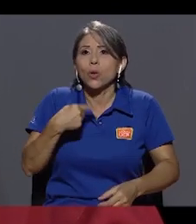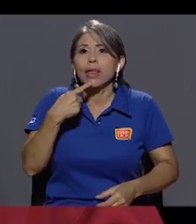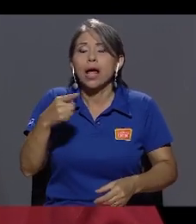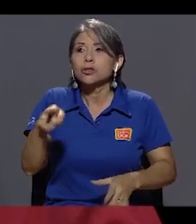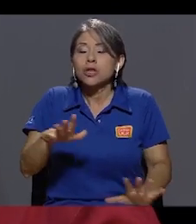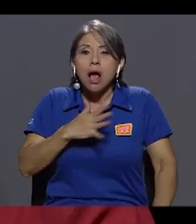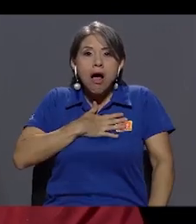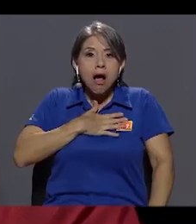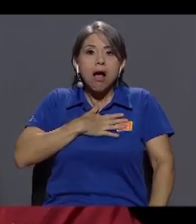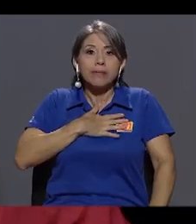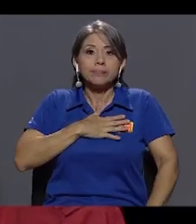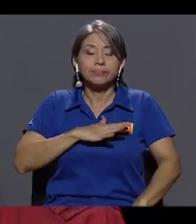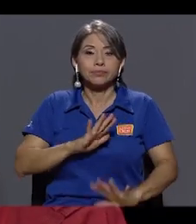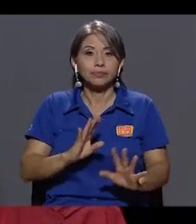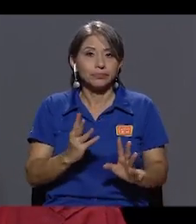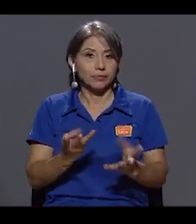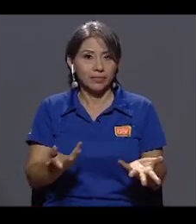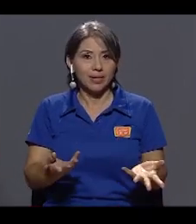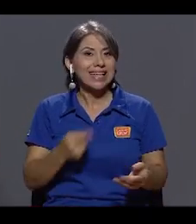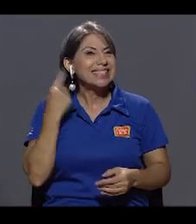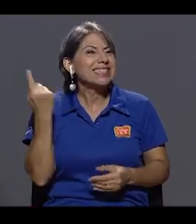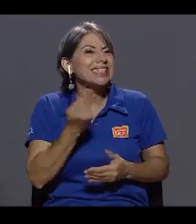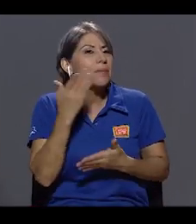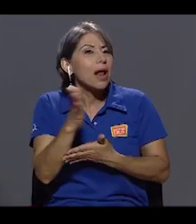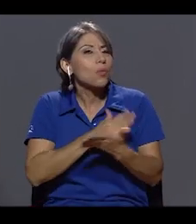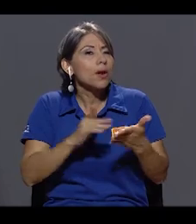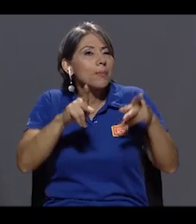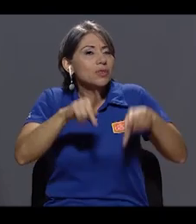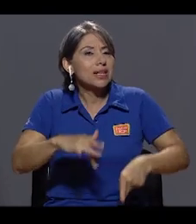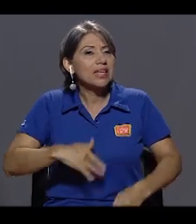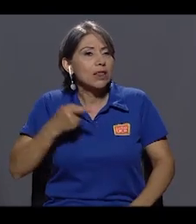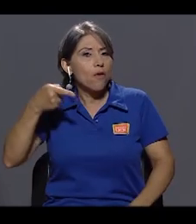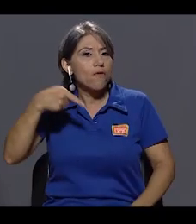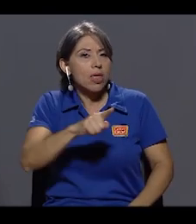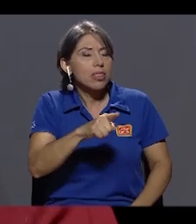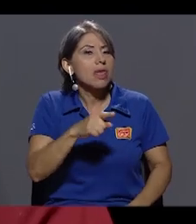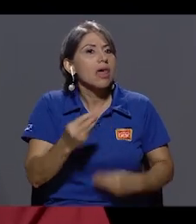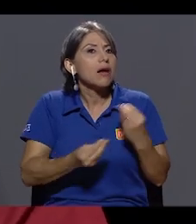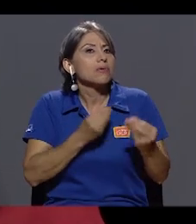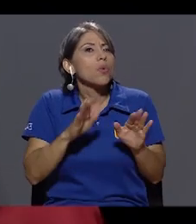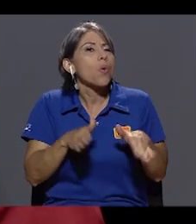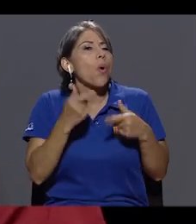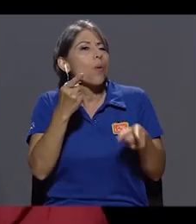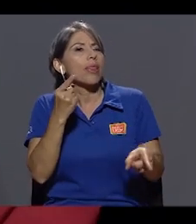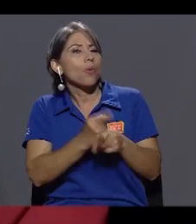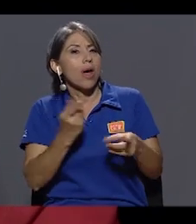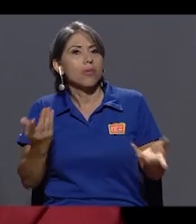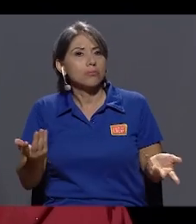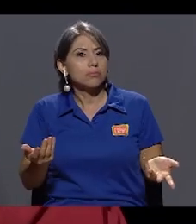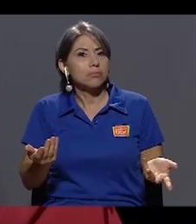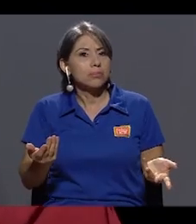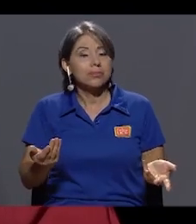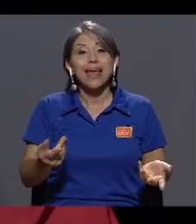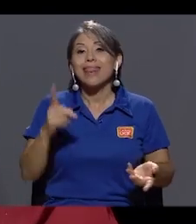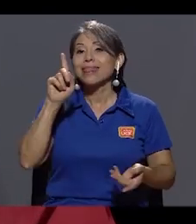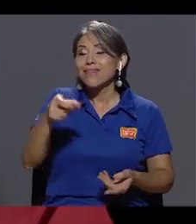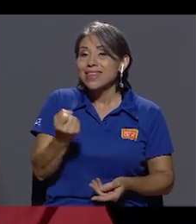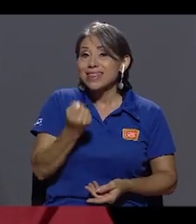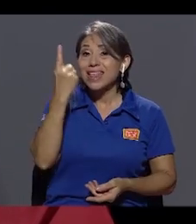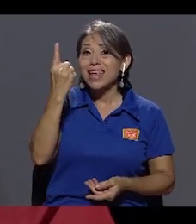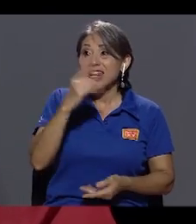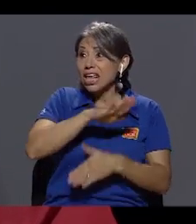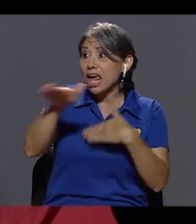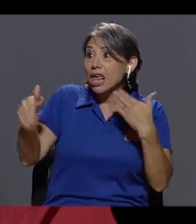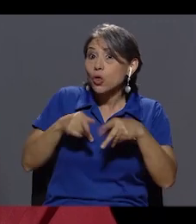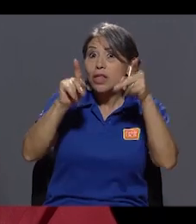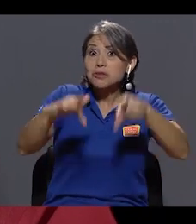pueden friquear. Siempre hay alguien que se aprende normal. ¿Cuál es la fórmula adecuada? De que, tener bien claro que no le vas a quedar bien